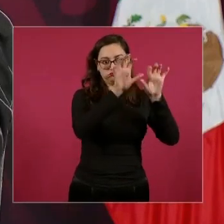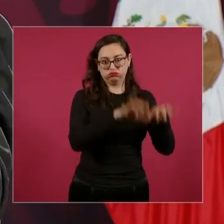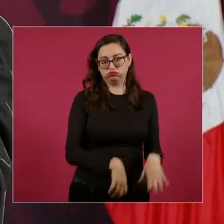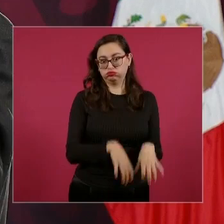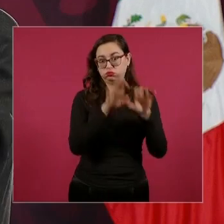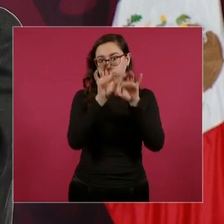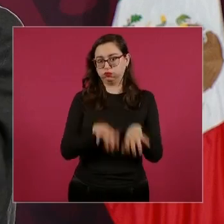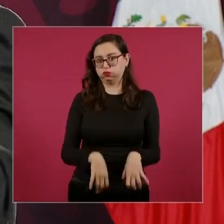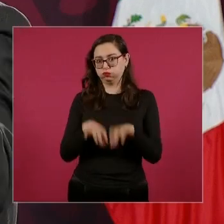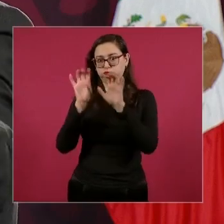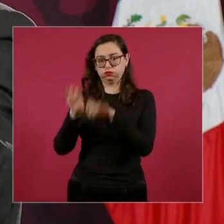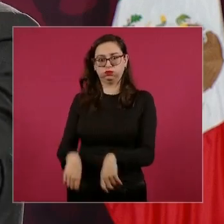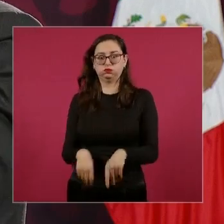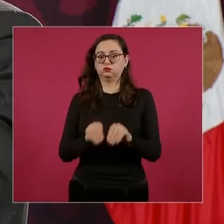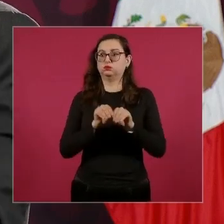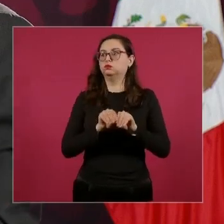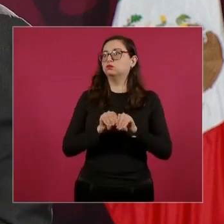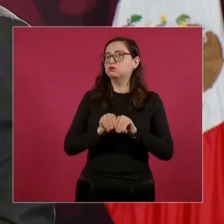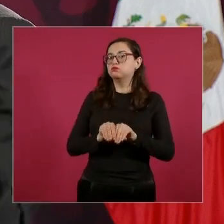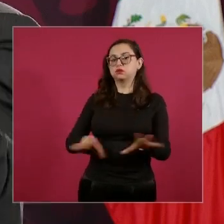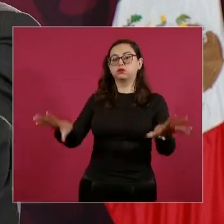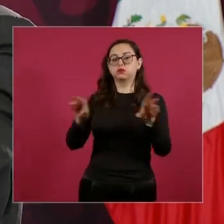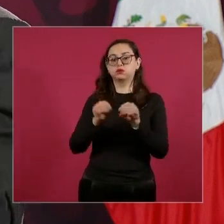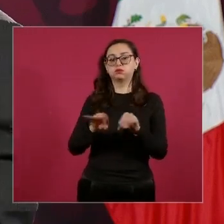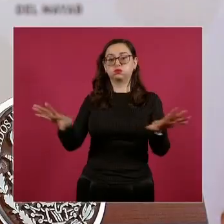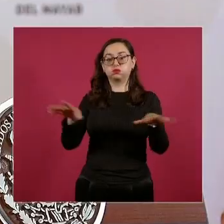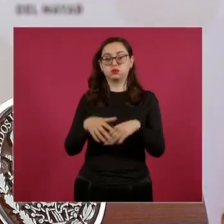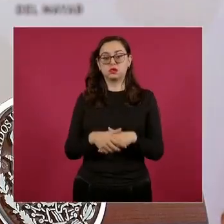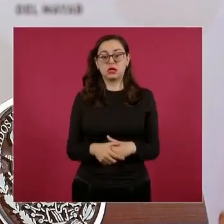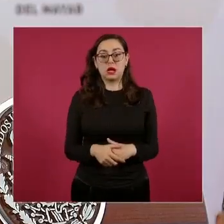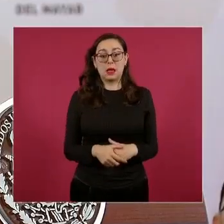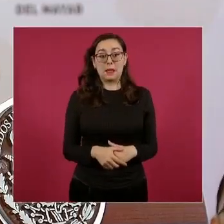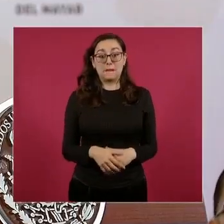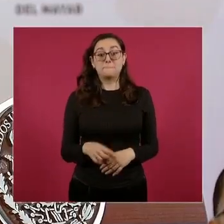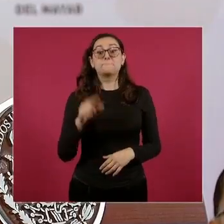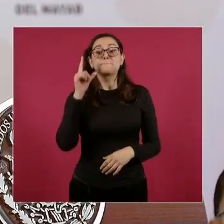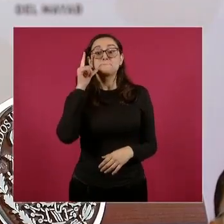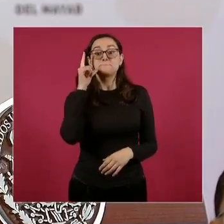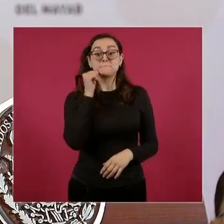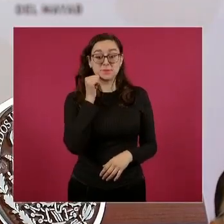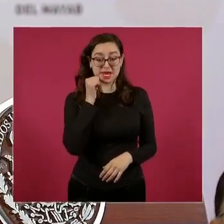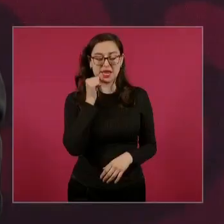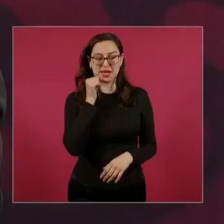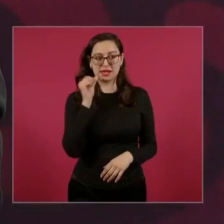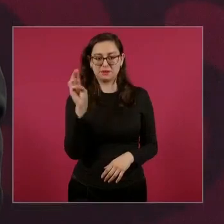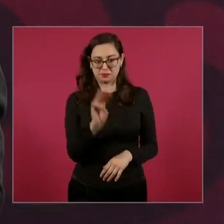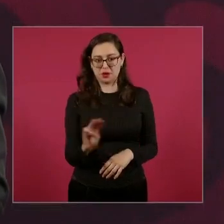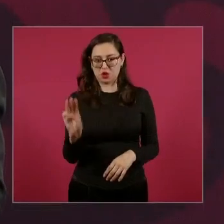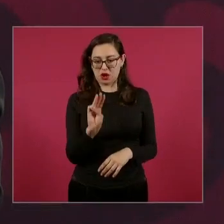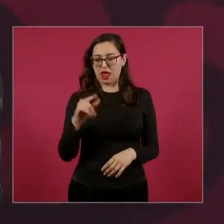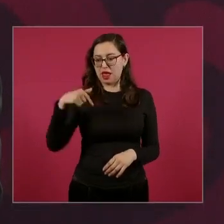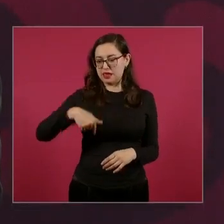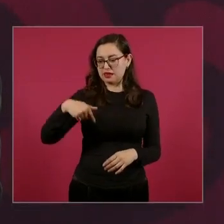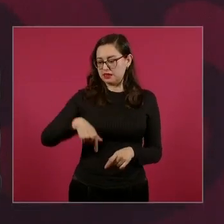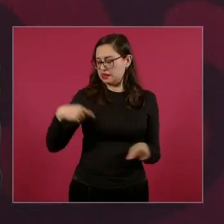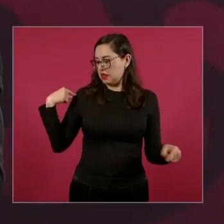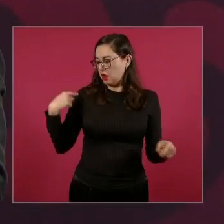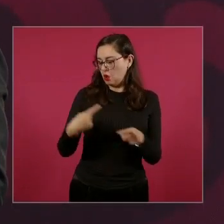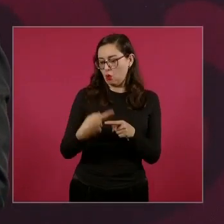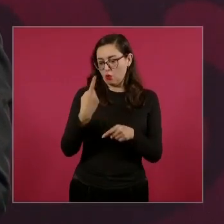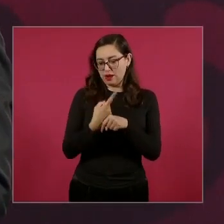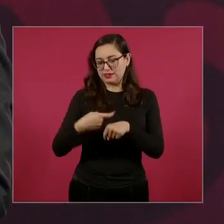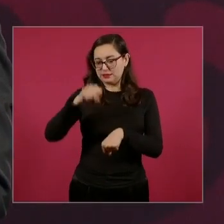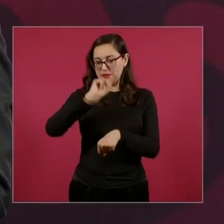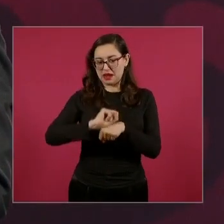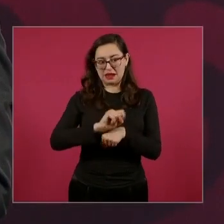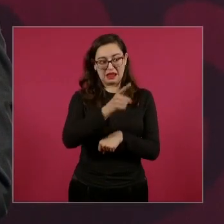Mañana van a ver, mañana es quién es quién en las mentiras, nos vamos a reír